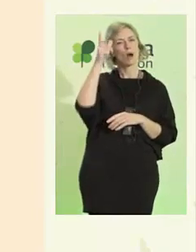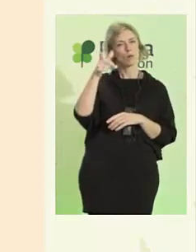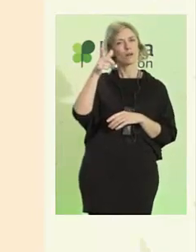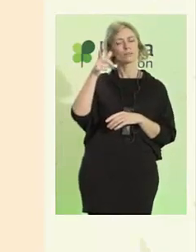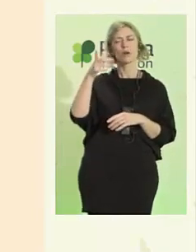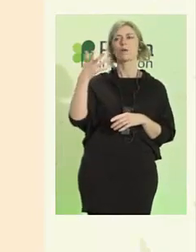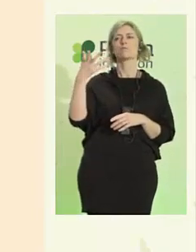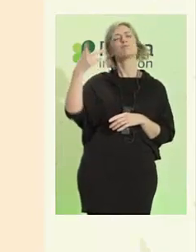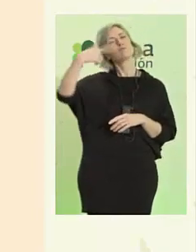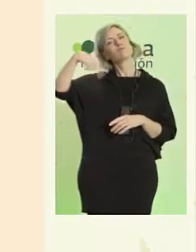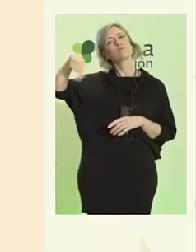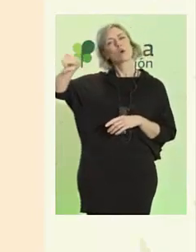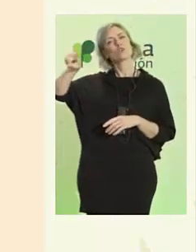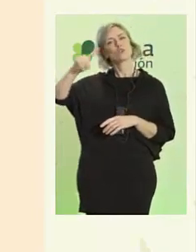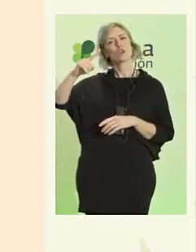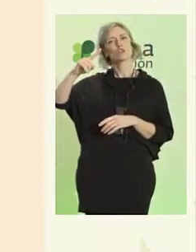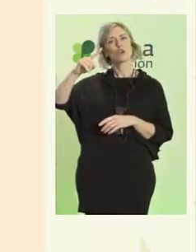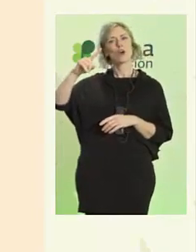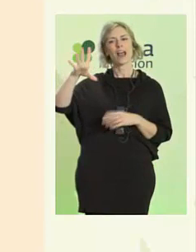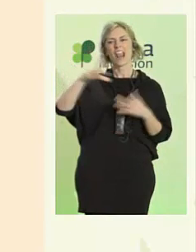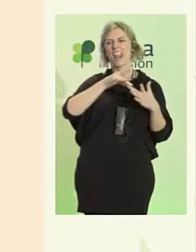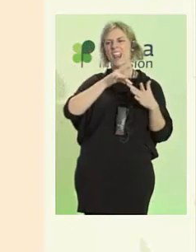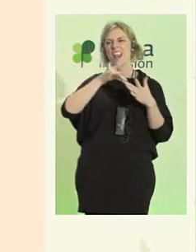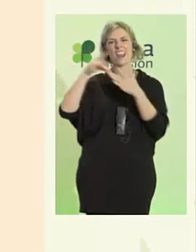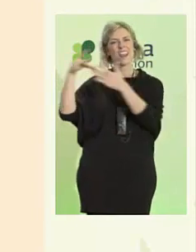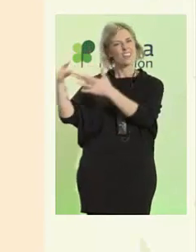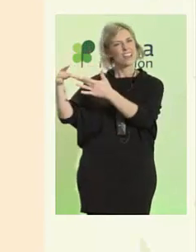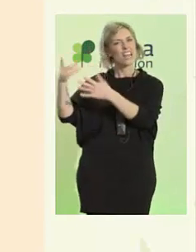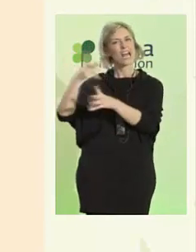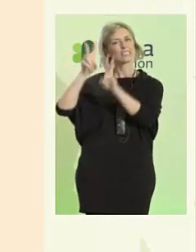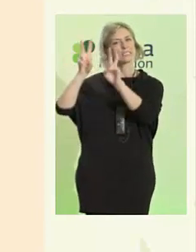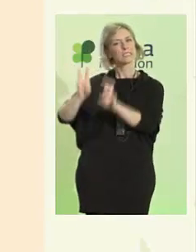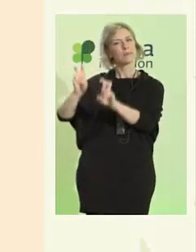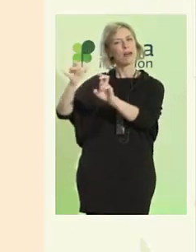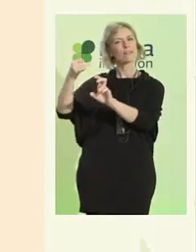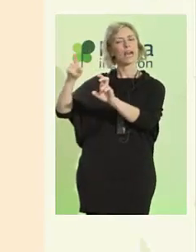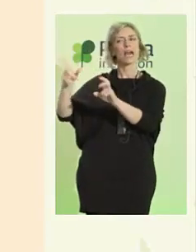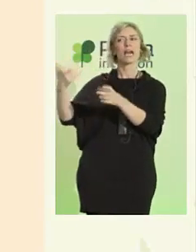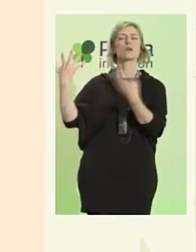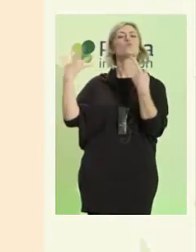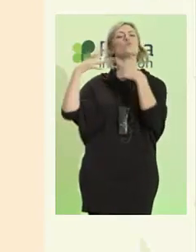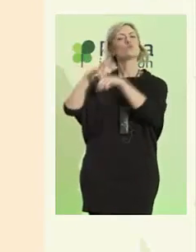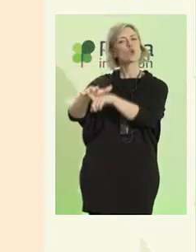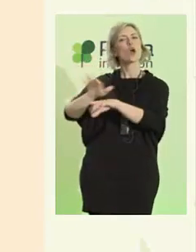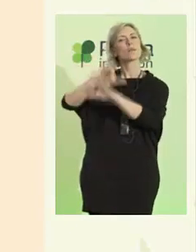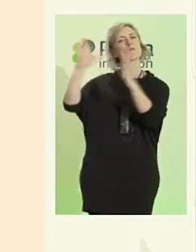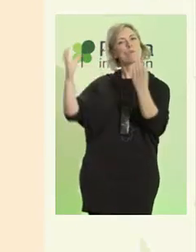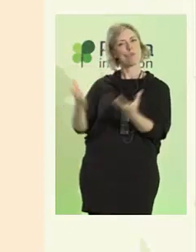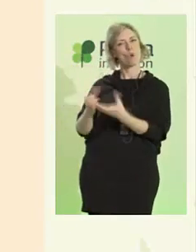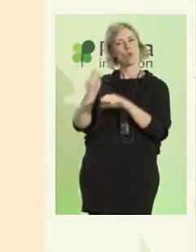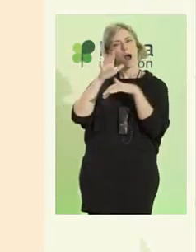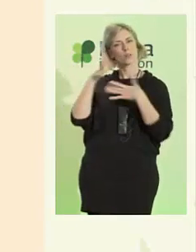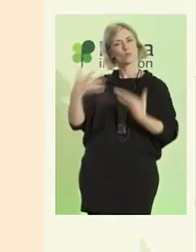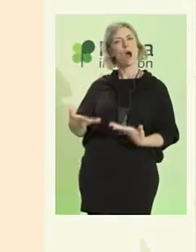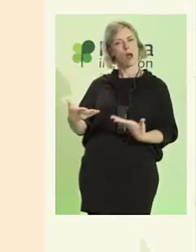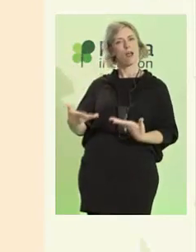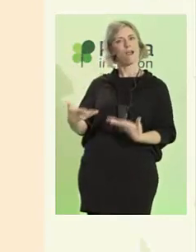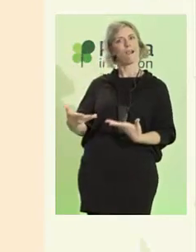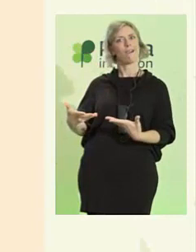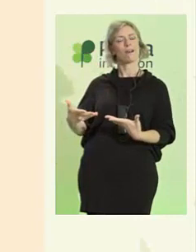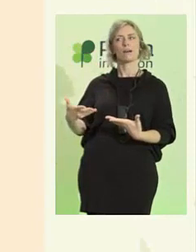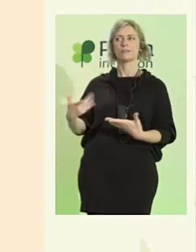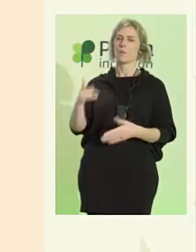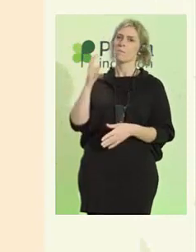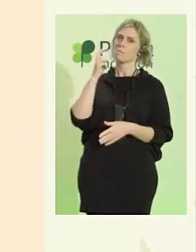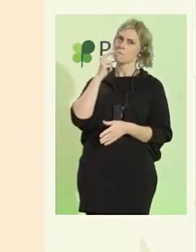liderando la manera de pensar sobre la inclusión en el mundo en la actualidad. Quizás eso de miedo,